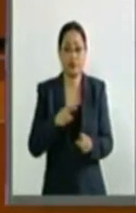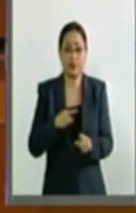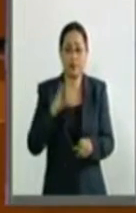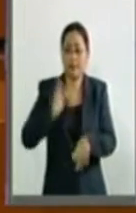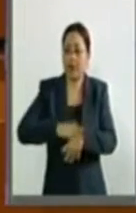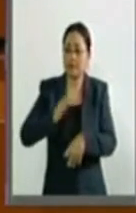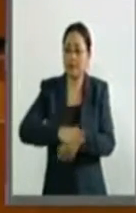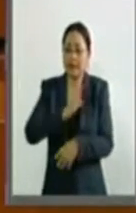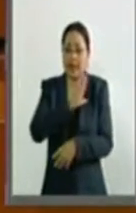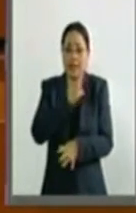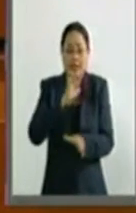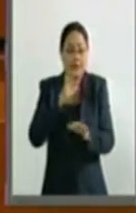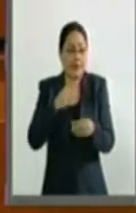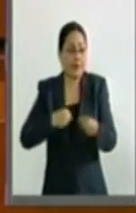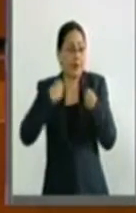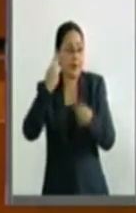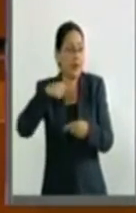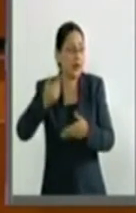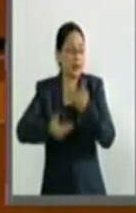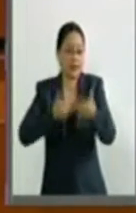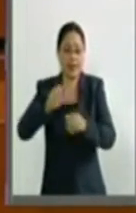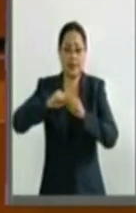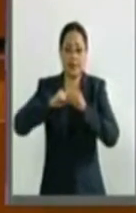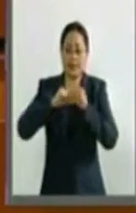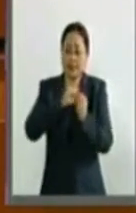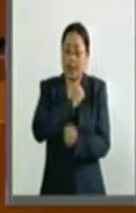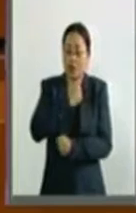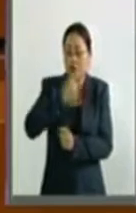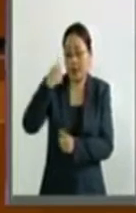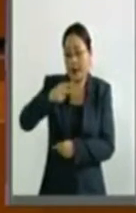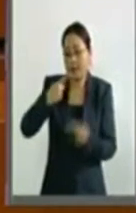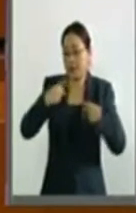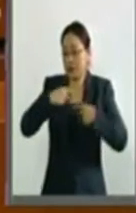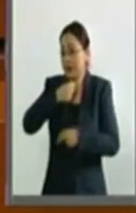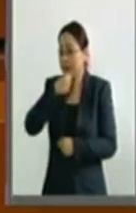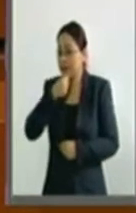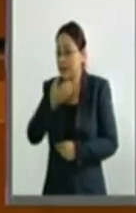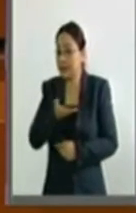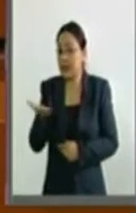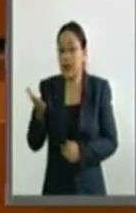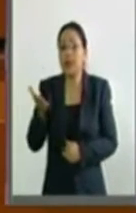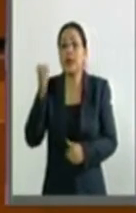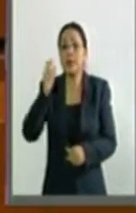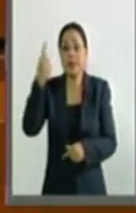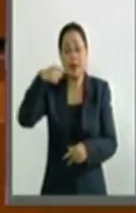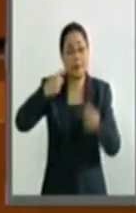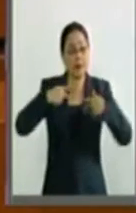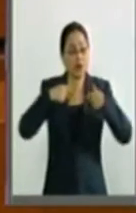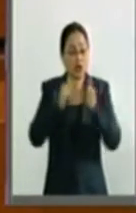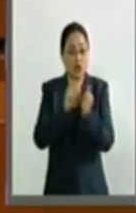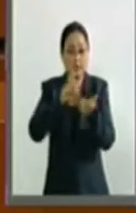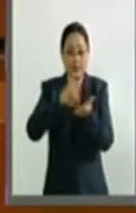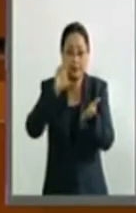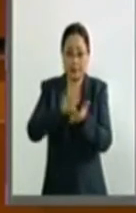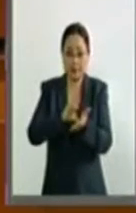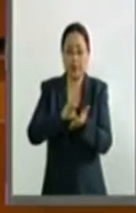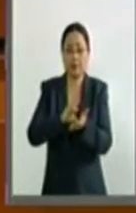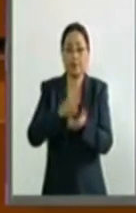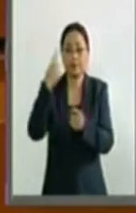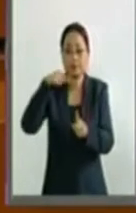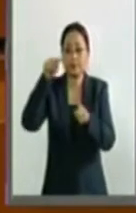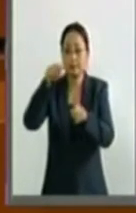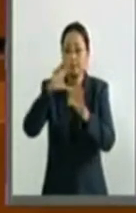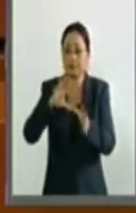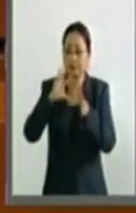mayor calidad de vida de los servicios de salud a los adultos mayores, pero también a las personas con discapacidad, para que tengan una